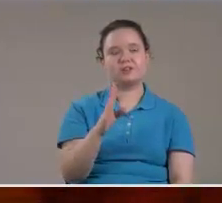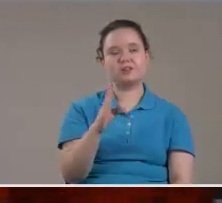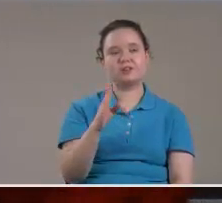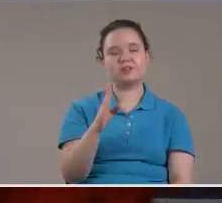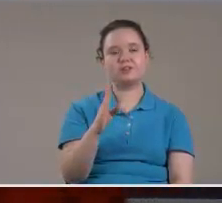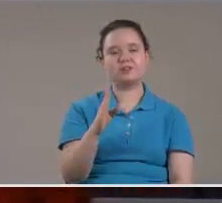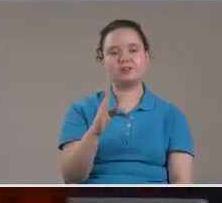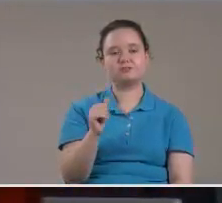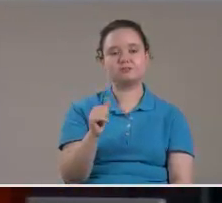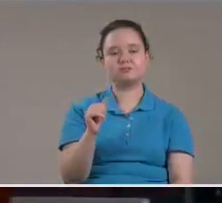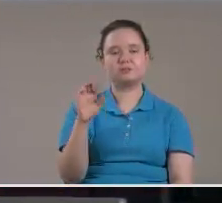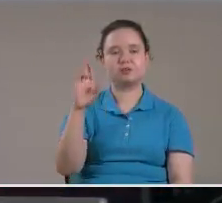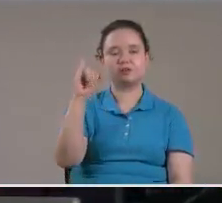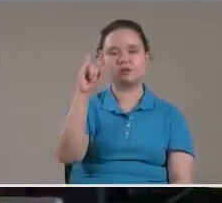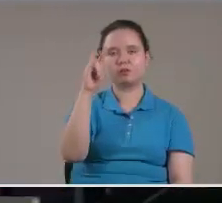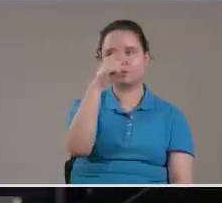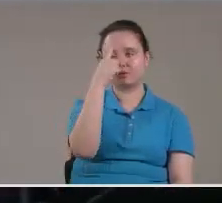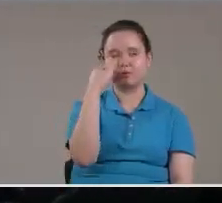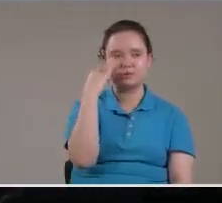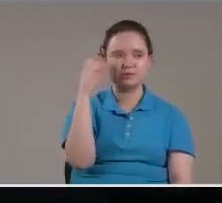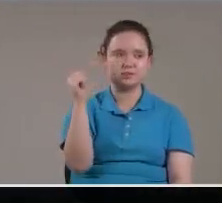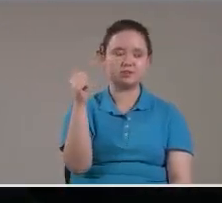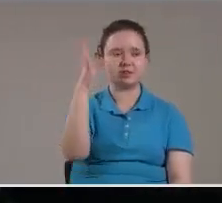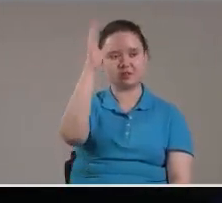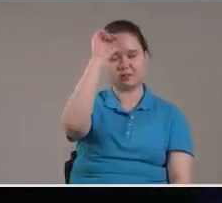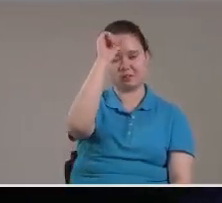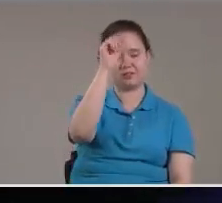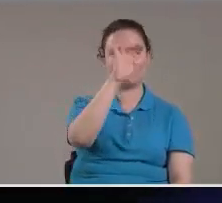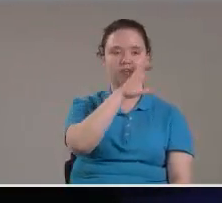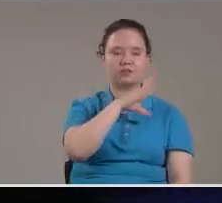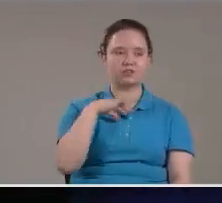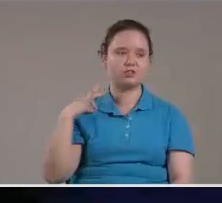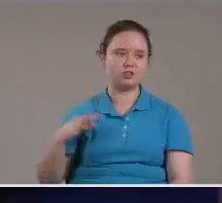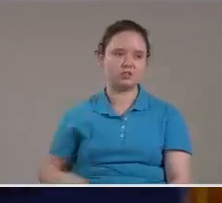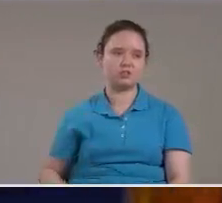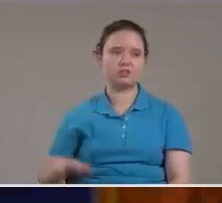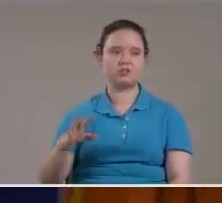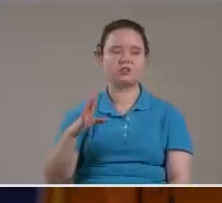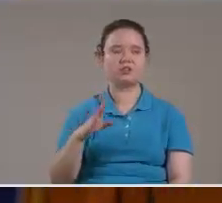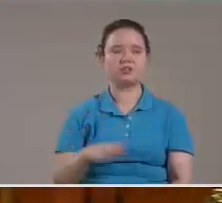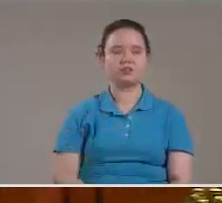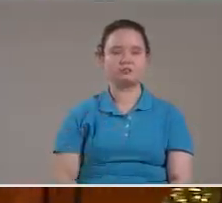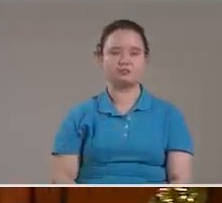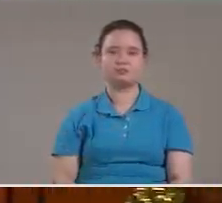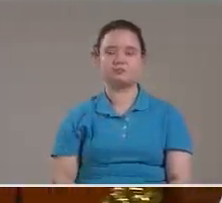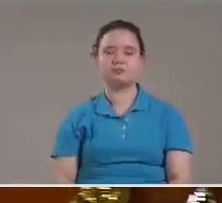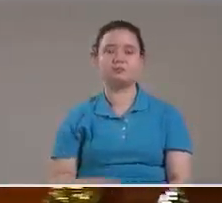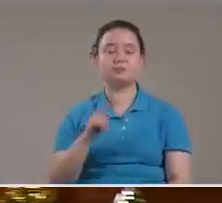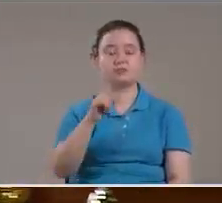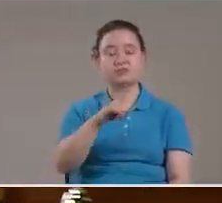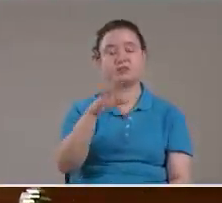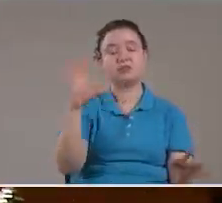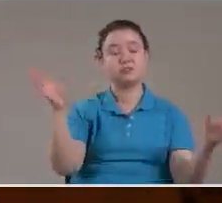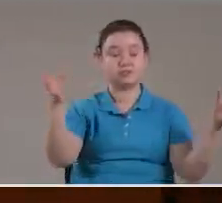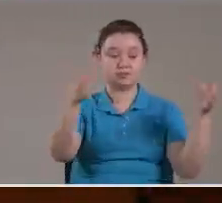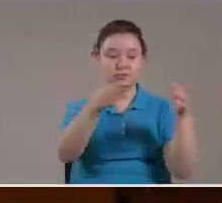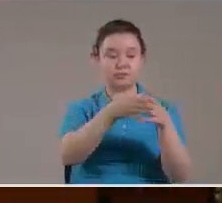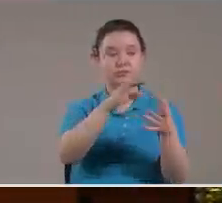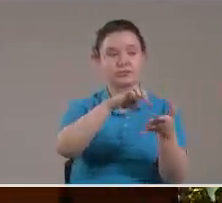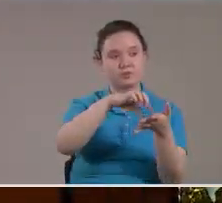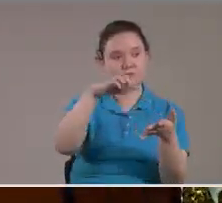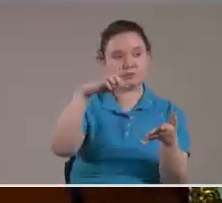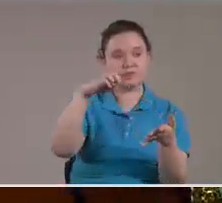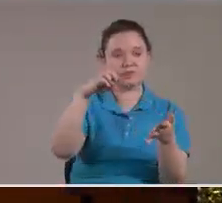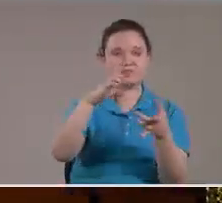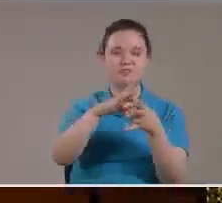India Y China Ahorita acaban de tener Lo que se llama Llamas de G77 Se alinearon Ahí todos los